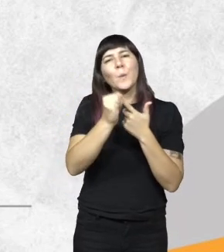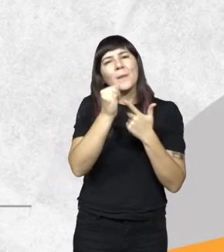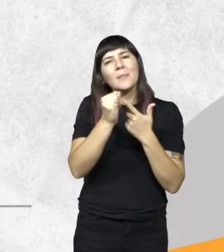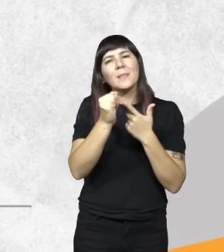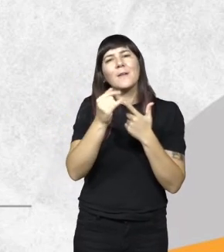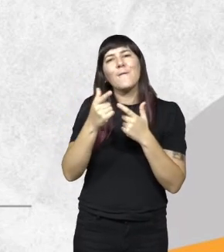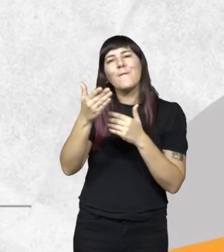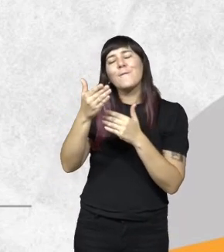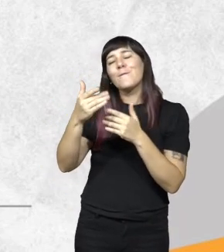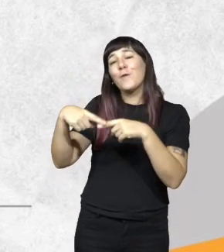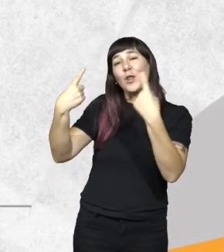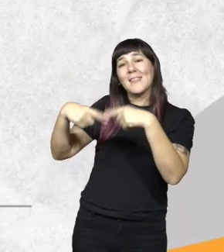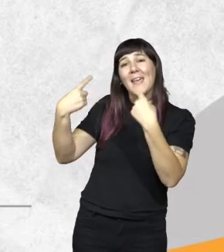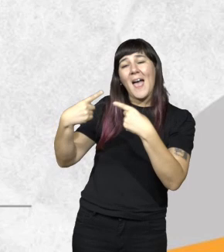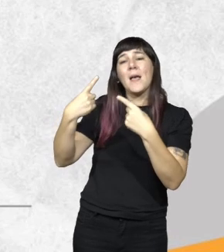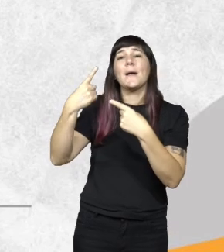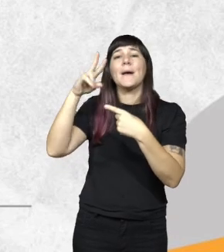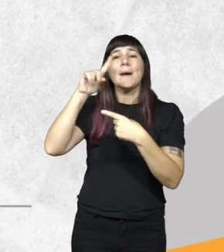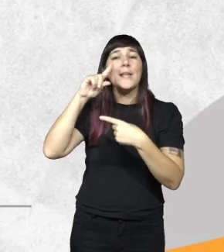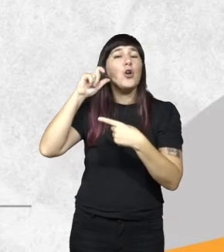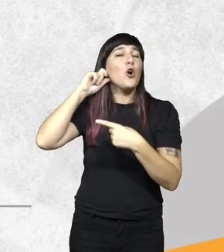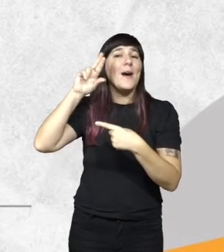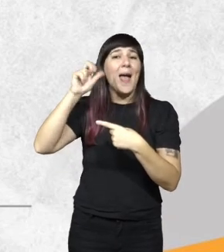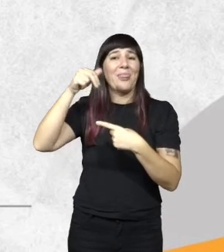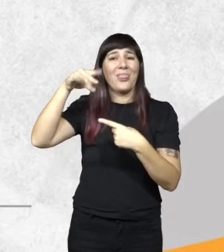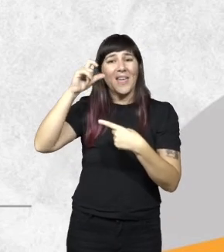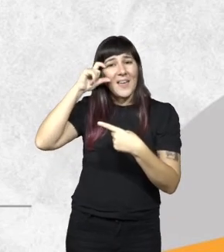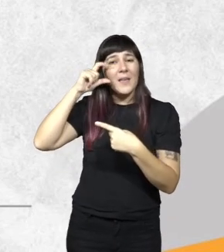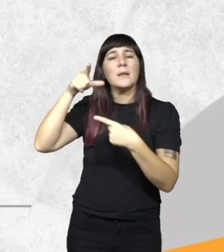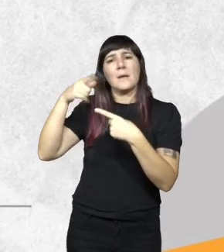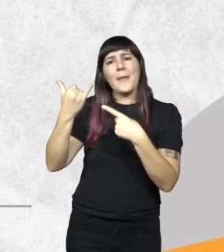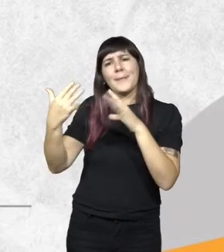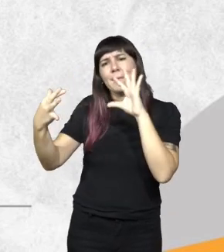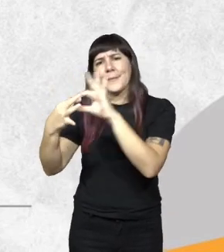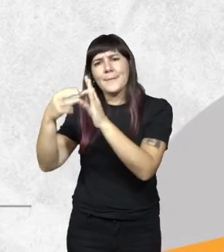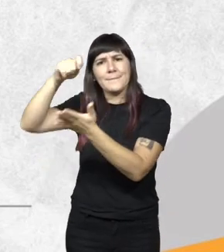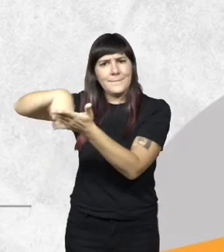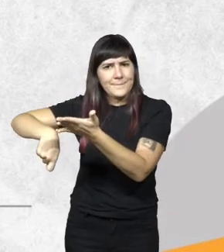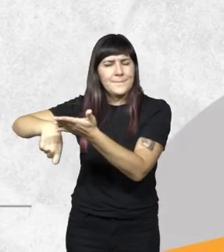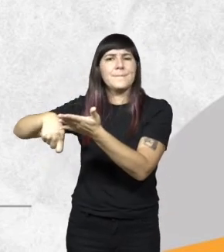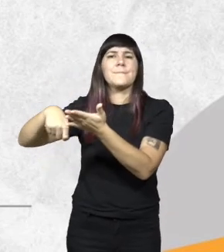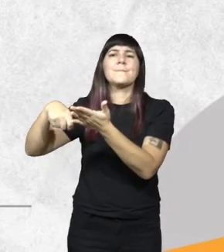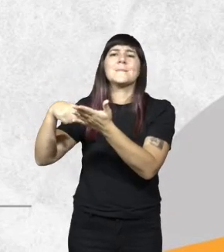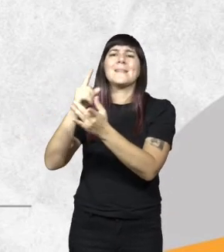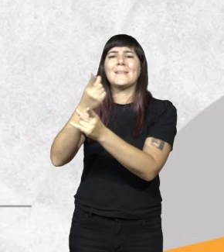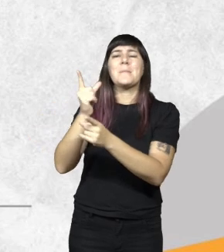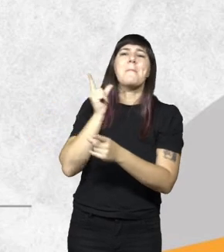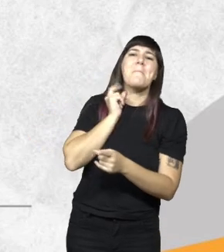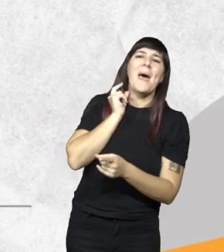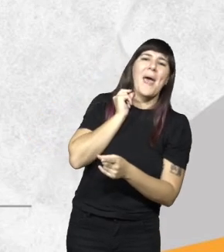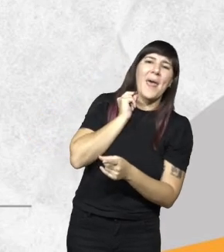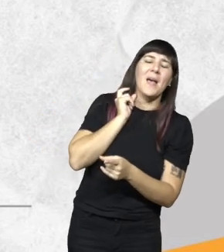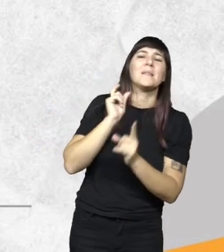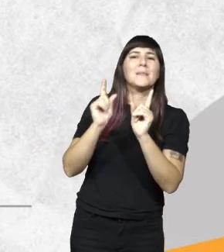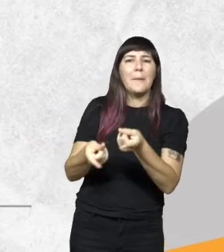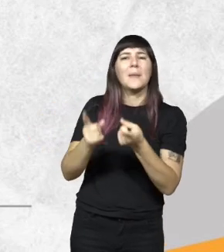transfronterizos con Río Grande do Sul con el estado de Santa Catarina tenemos uno en proceso que es con el estado de Paraná y